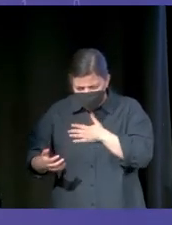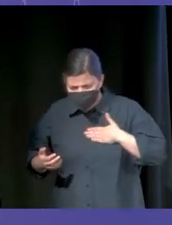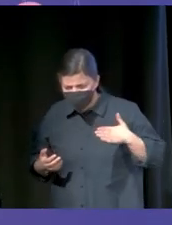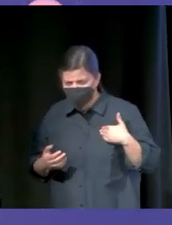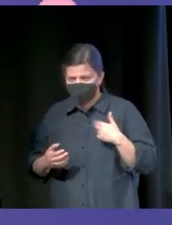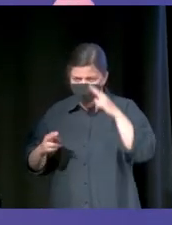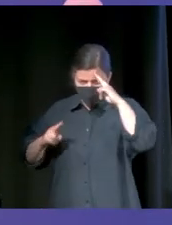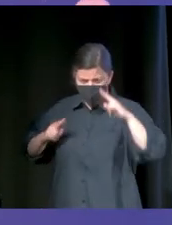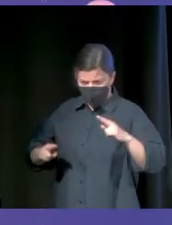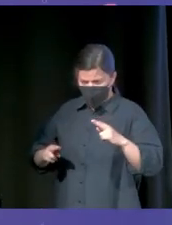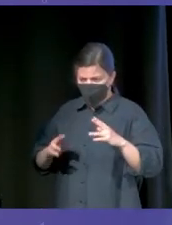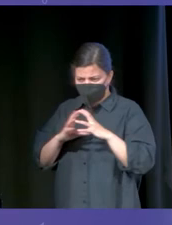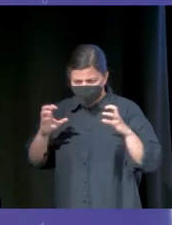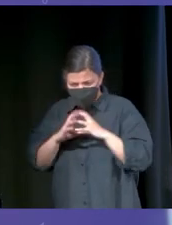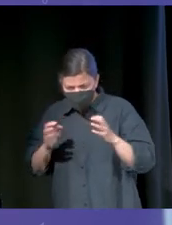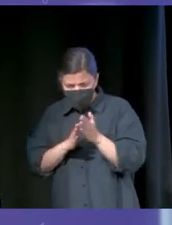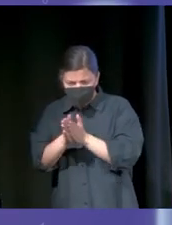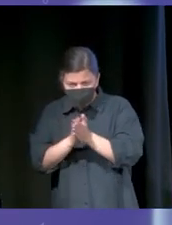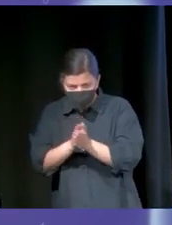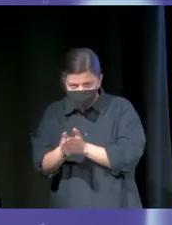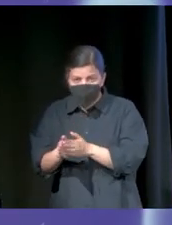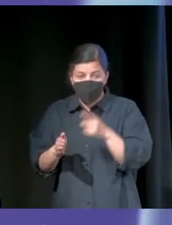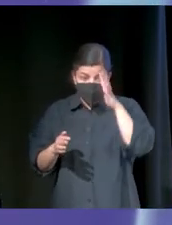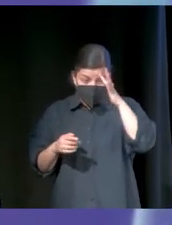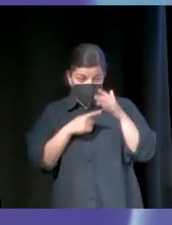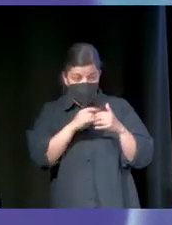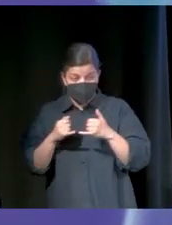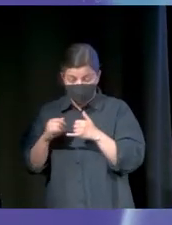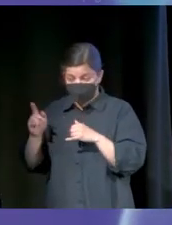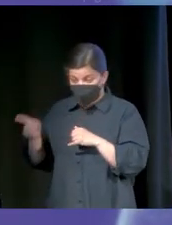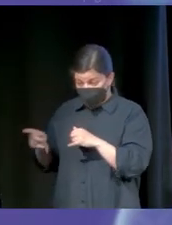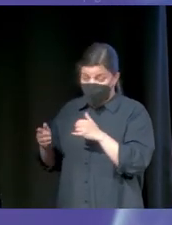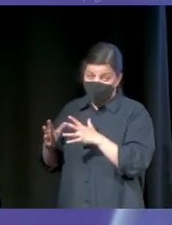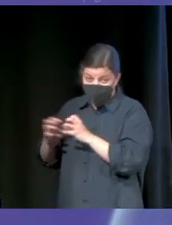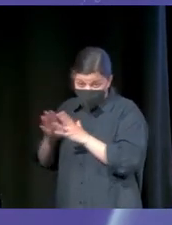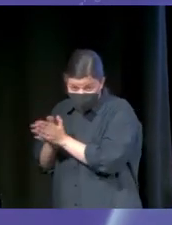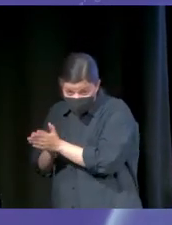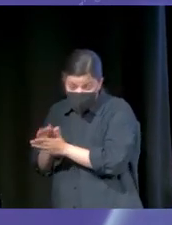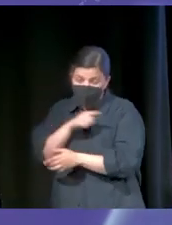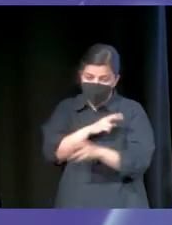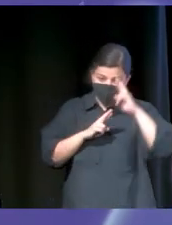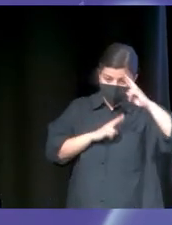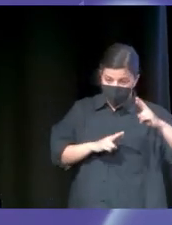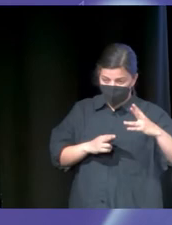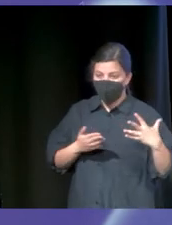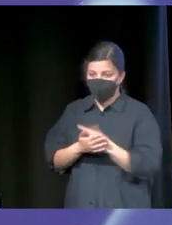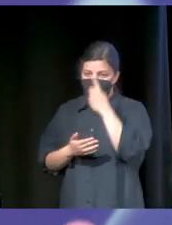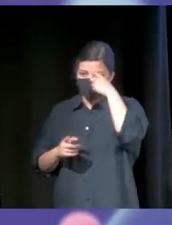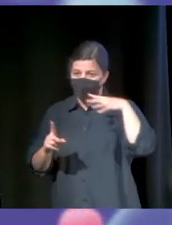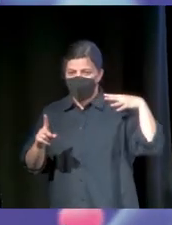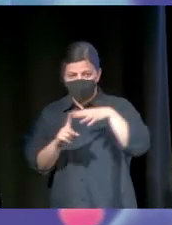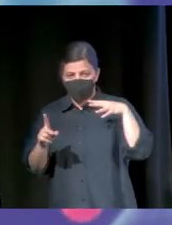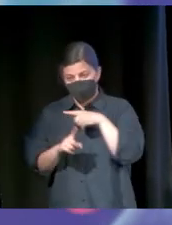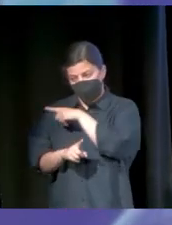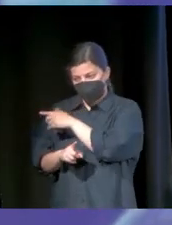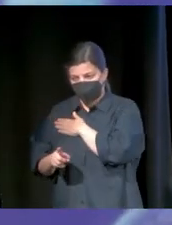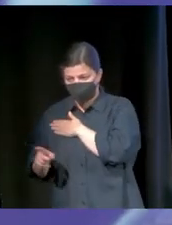¿Dónde nos queremos poner? Imaginaros una línea grande. Y tenéis que poner, esto es ambición, esto es respeto. Todos conocemos a algún influencer que vive